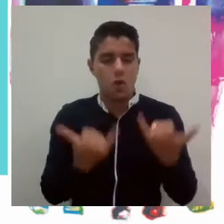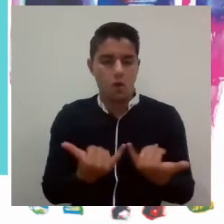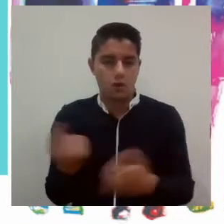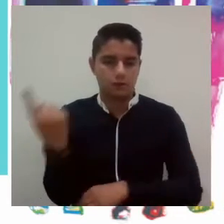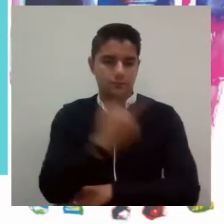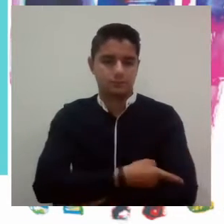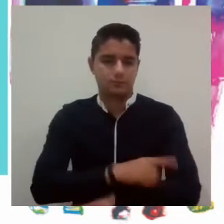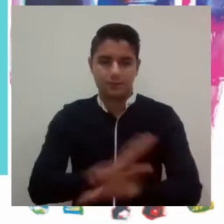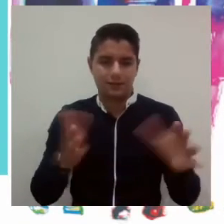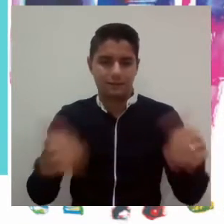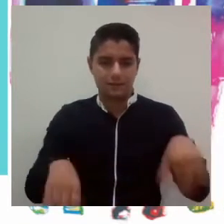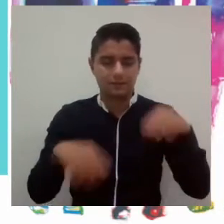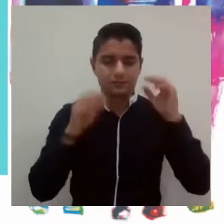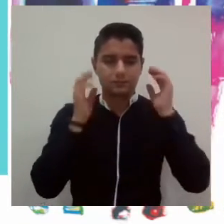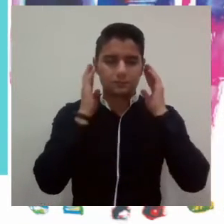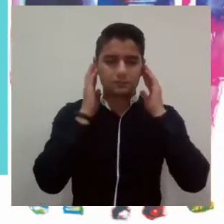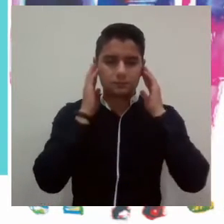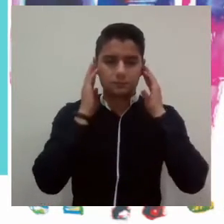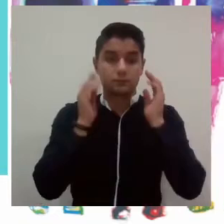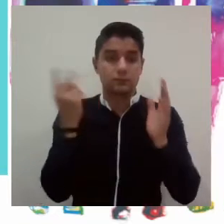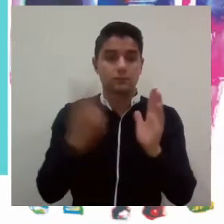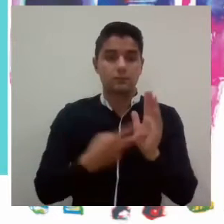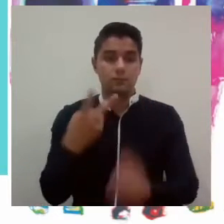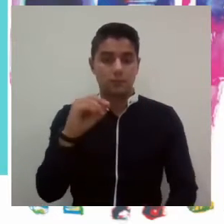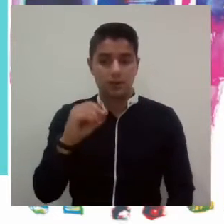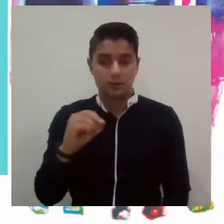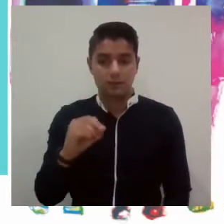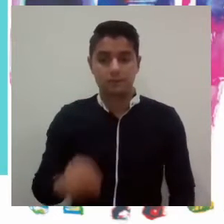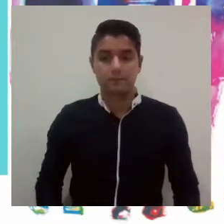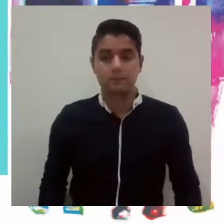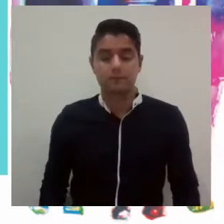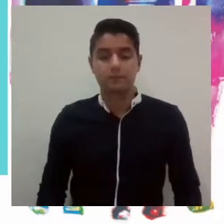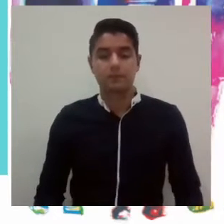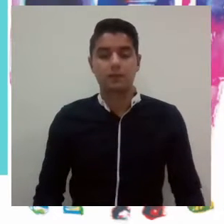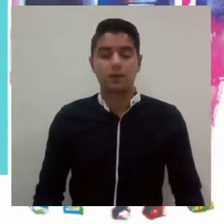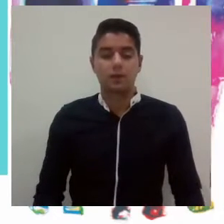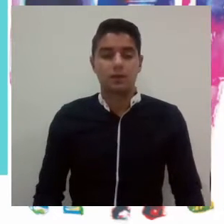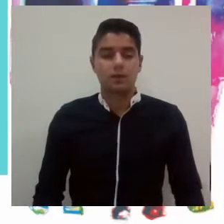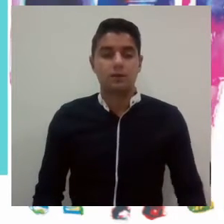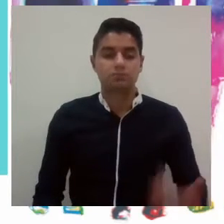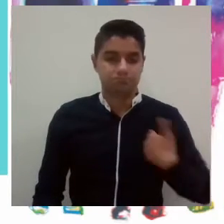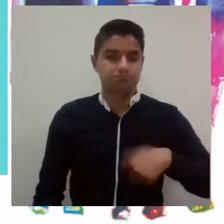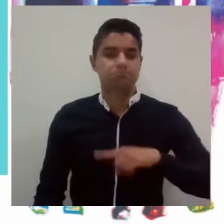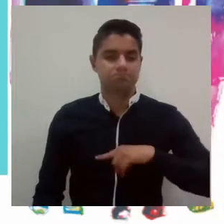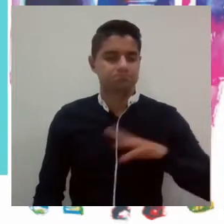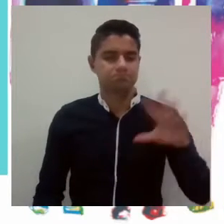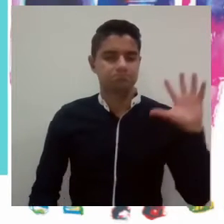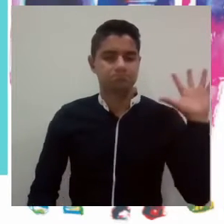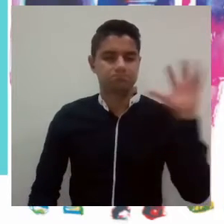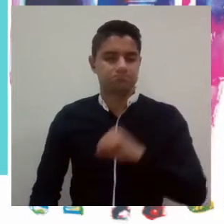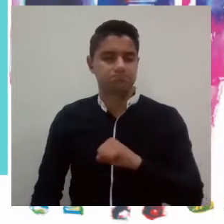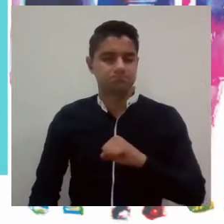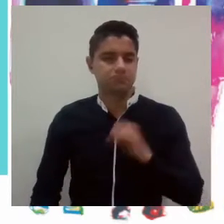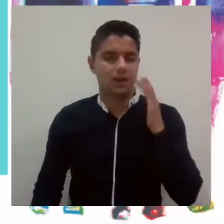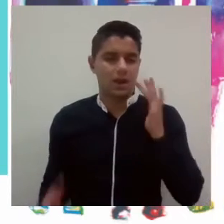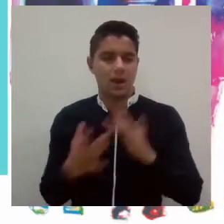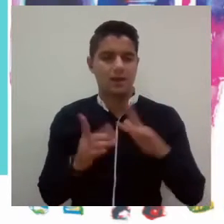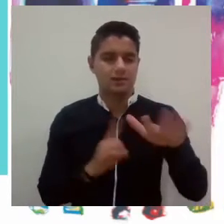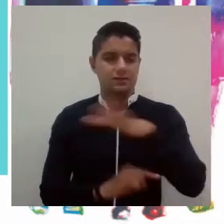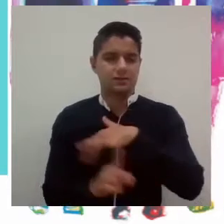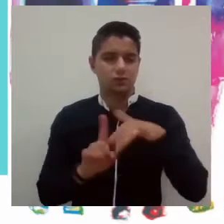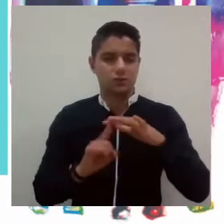compartir el día de hoy, cerrando el año. En el 2020, hemos encontrado que,